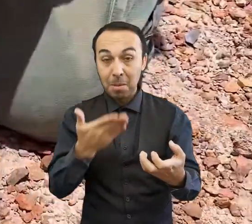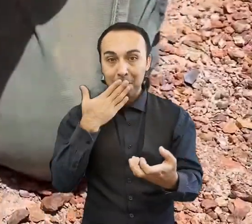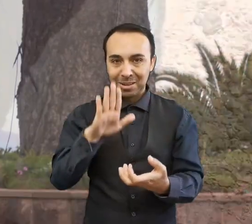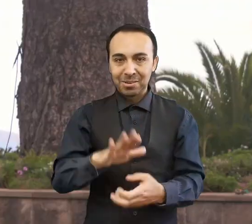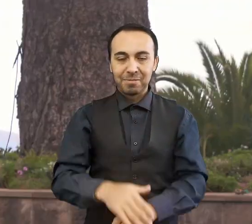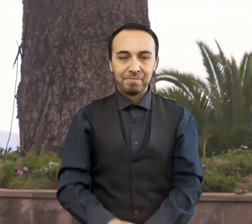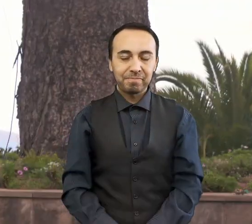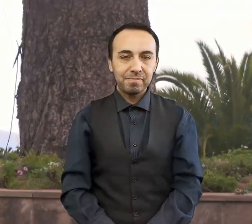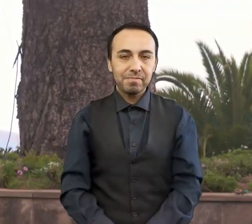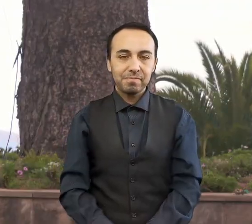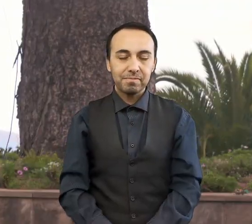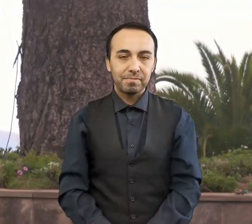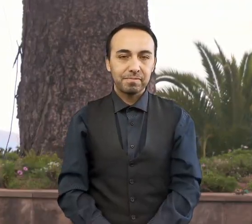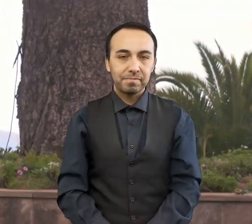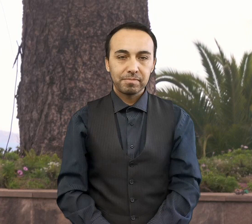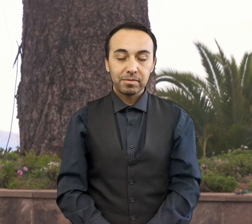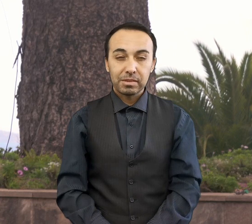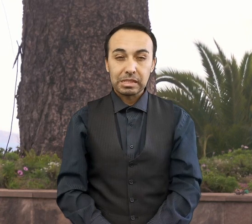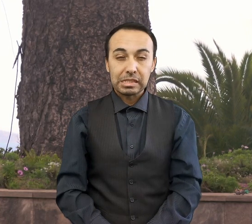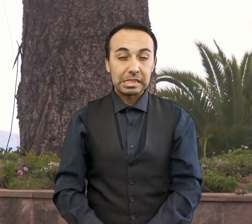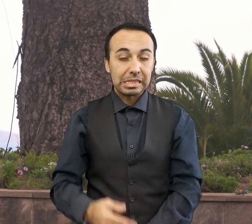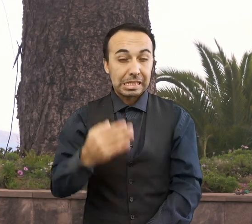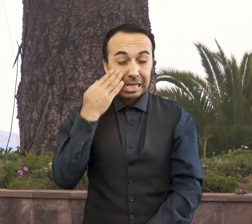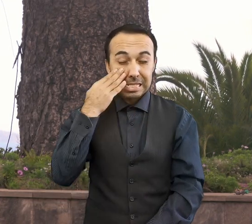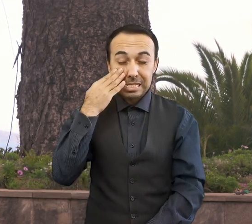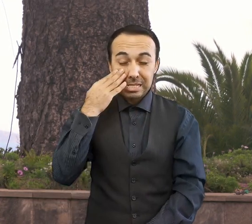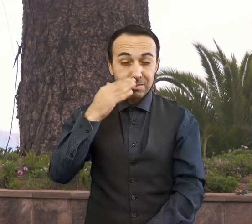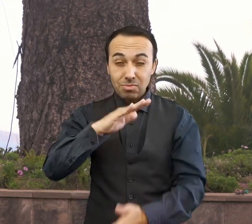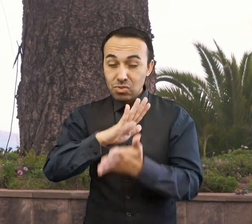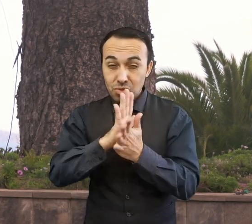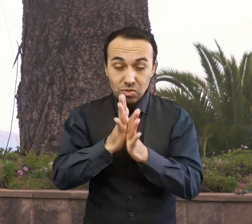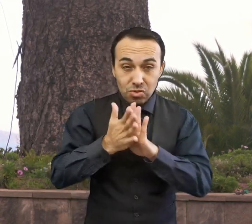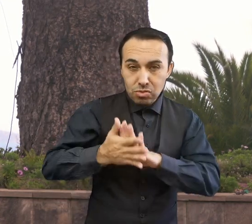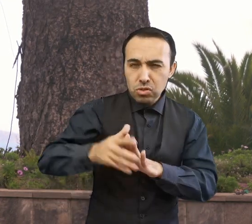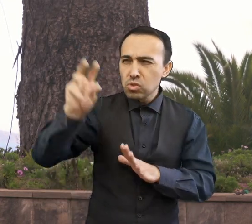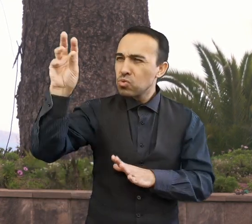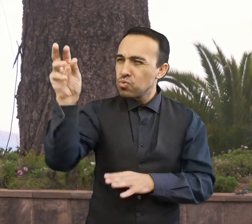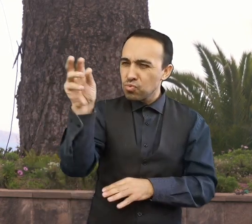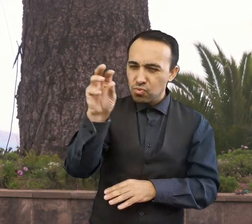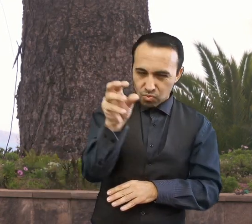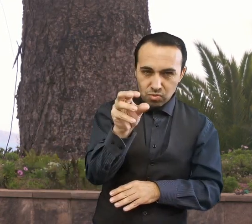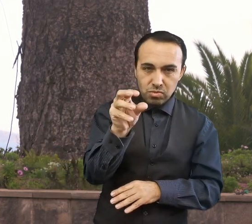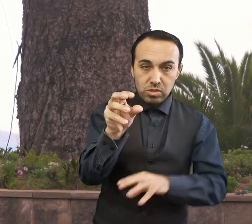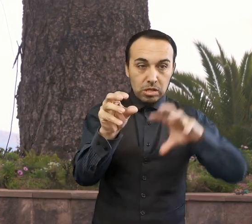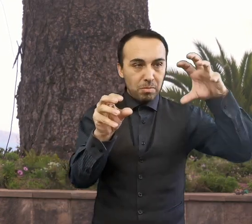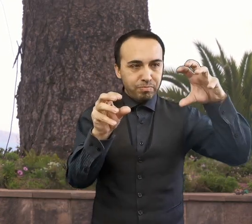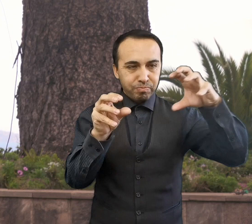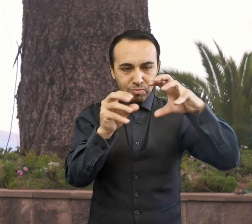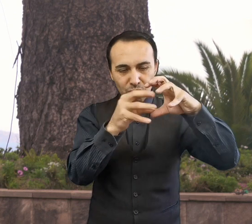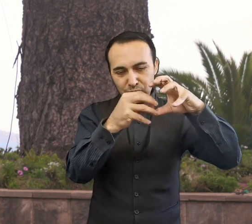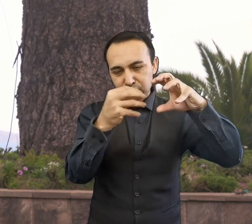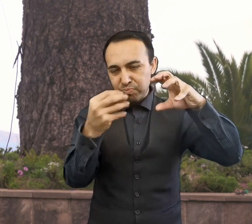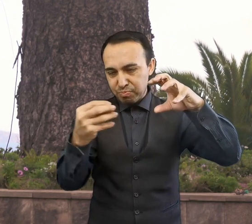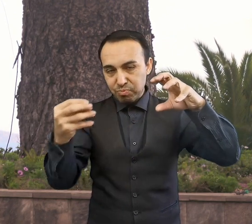La mayoría de los meteoritos proceden de asteroides, pero hay un pequeño porcentaje que procede de la Luna o Marte. Así